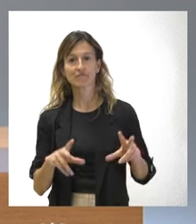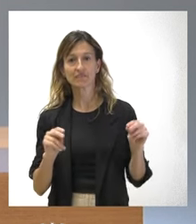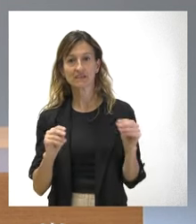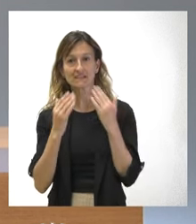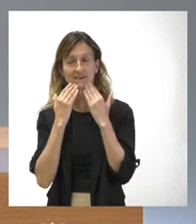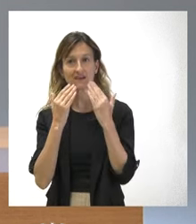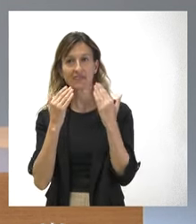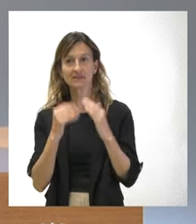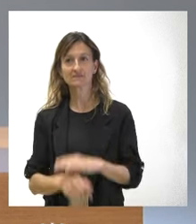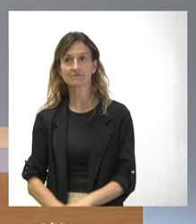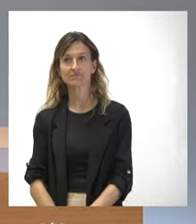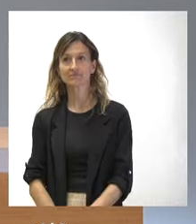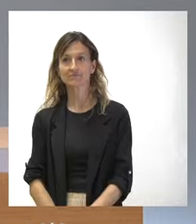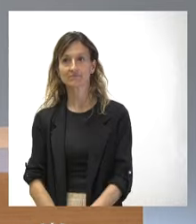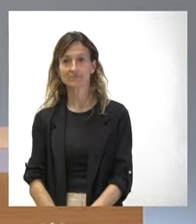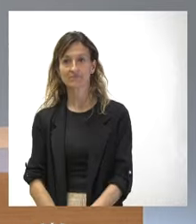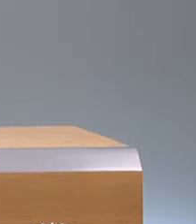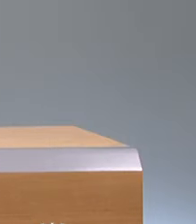Gracias. Muchas gracias. Gracias.